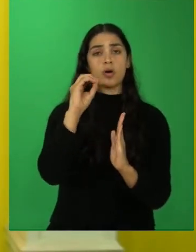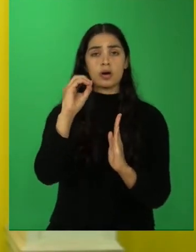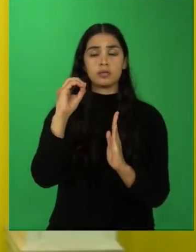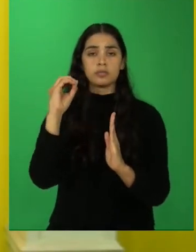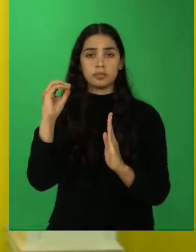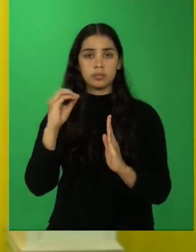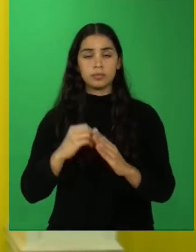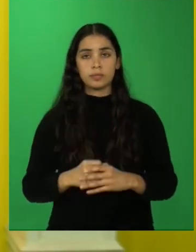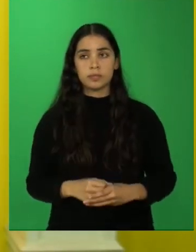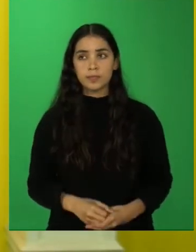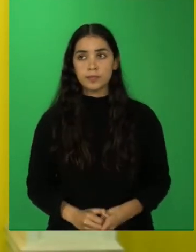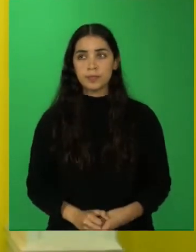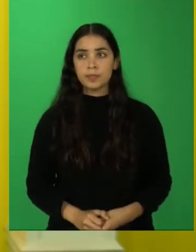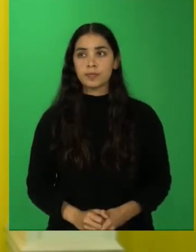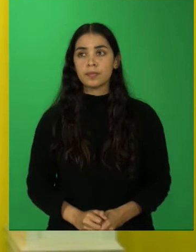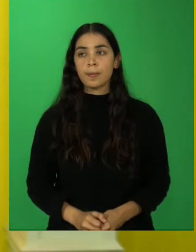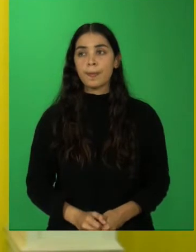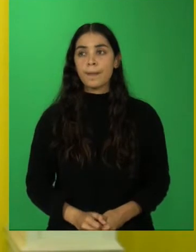nivel del mar.